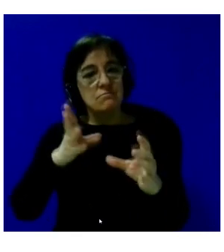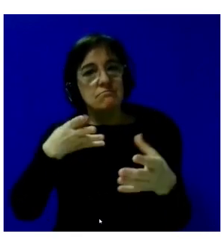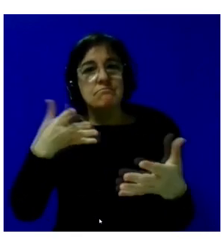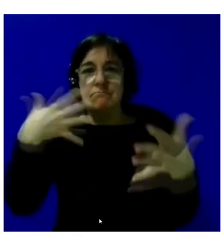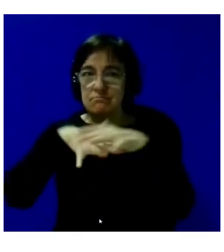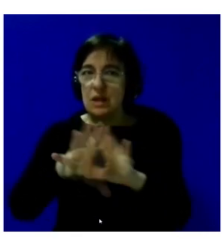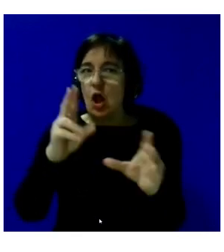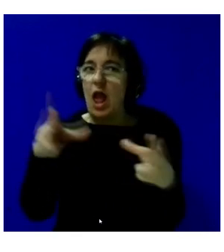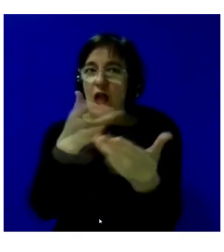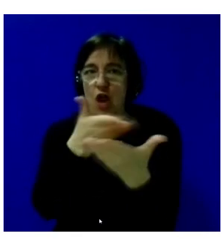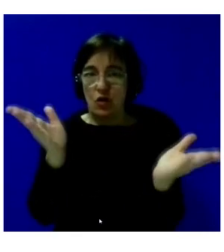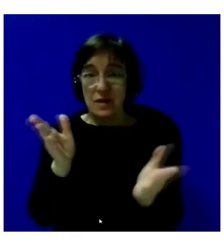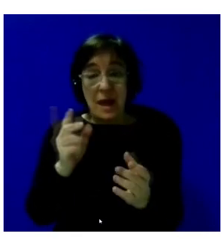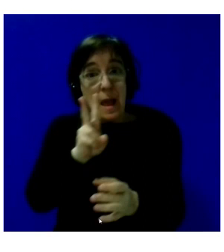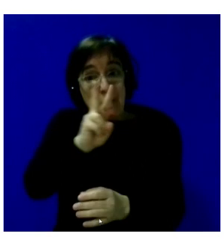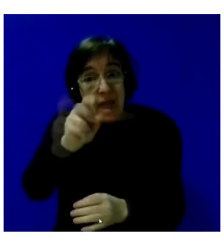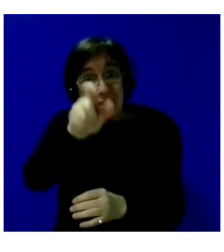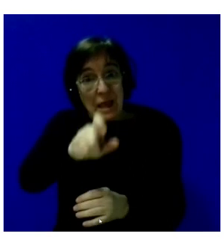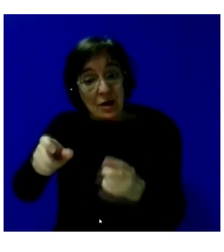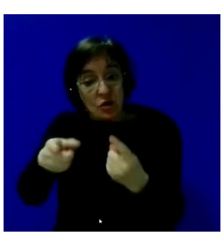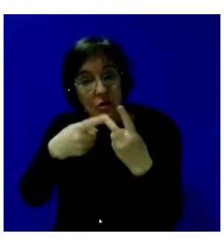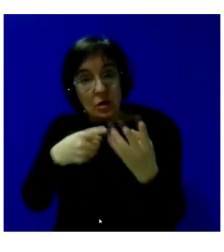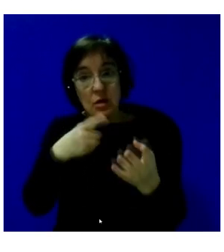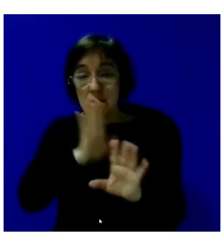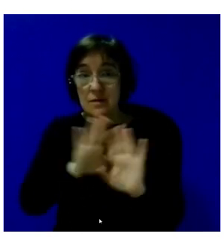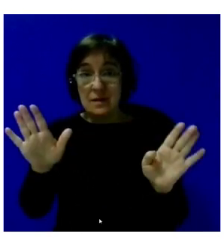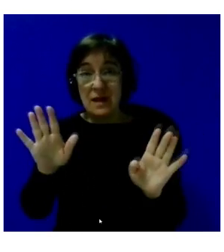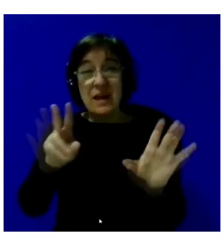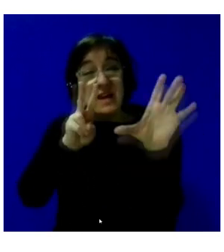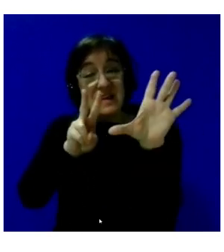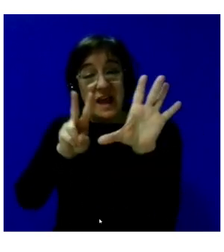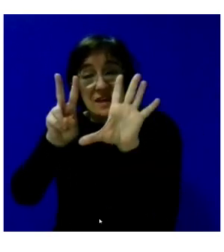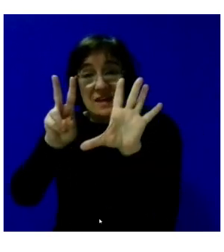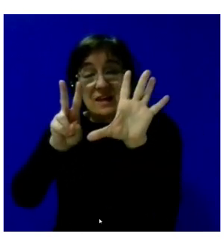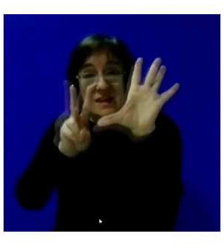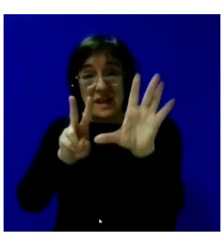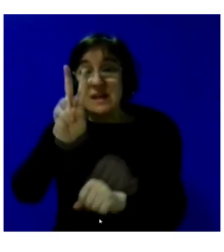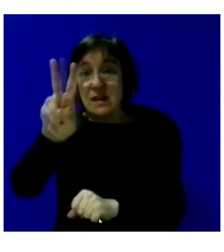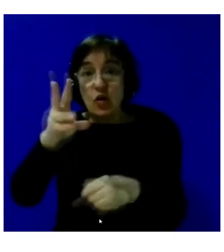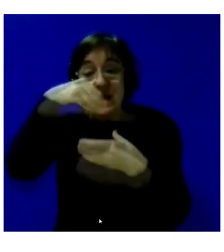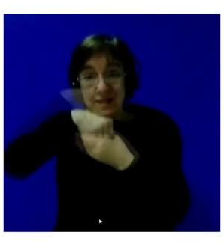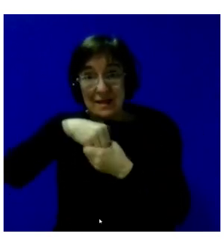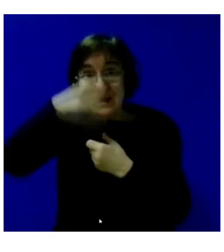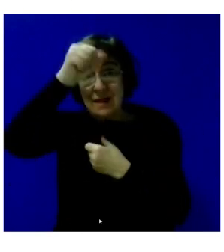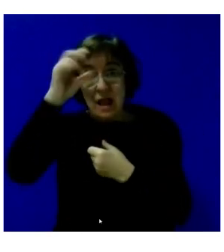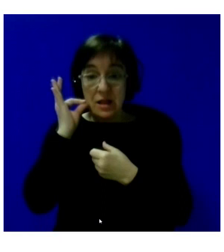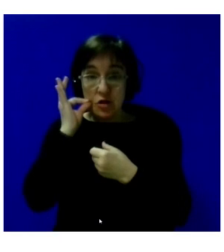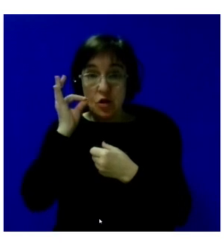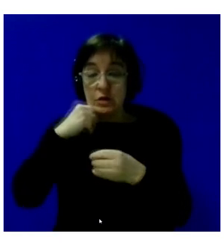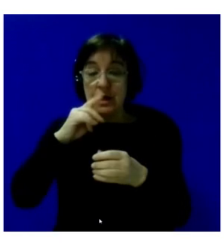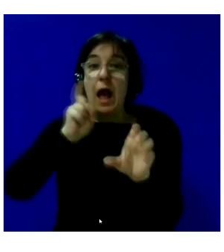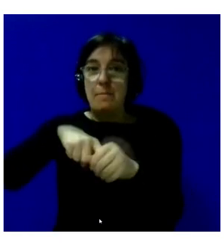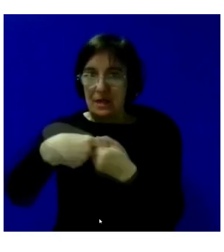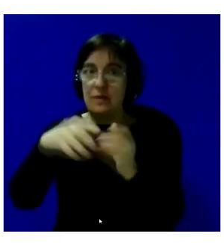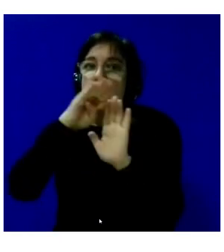sociedad. Esas 20 personas salieron de los 72 internos e internas que han participado en el